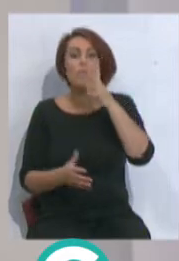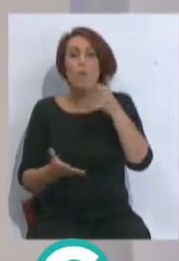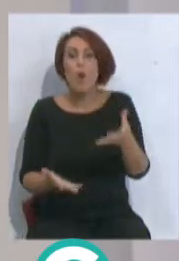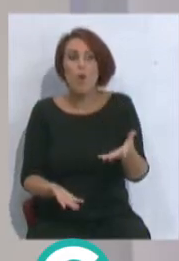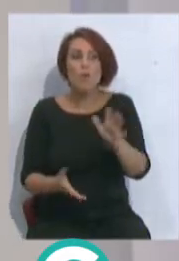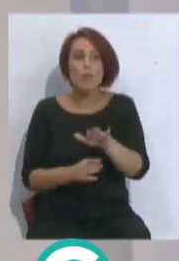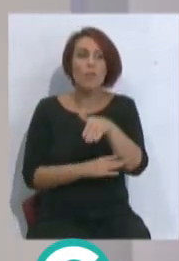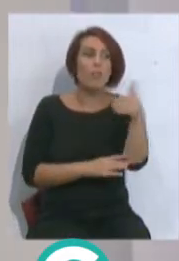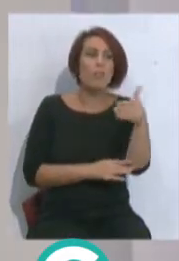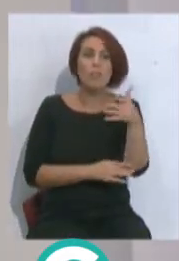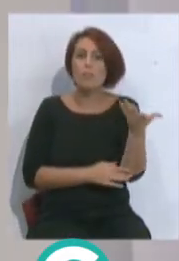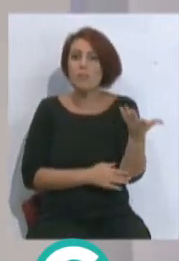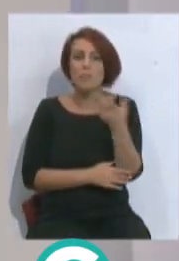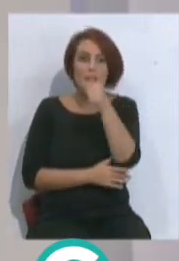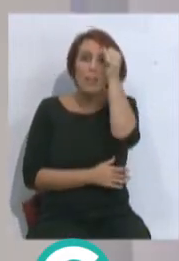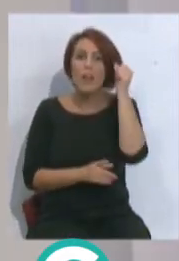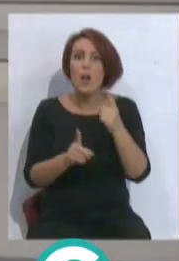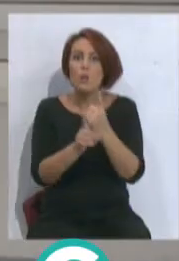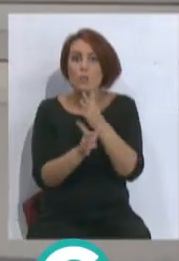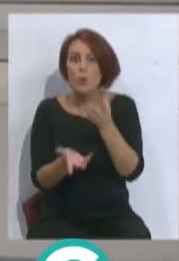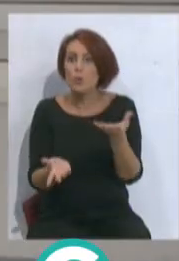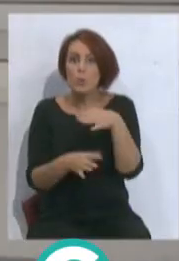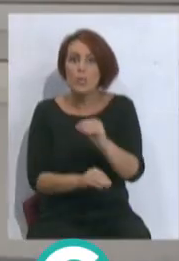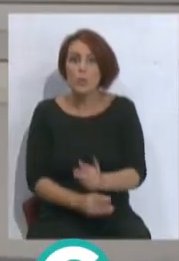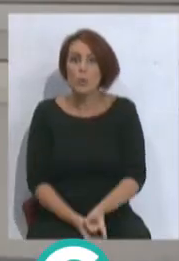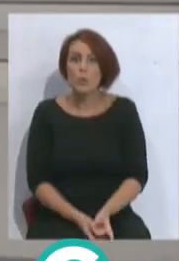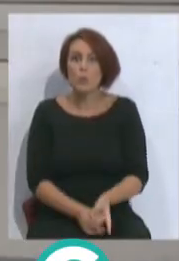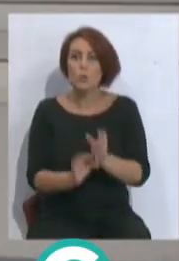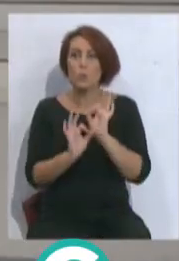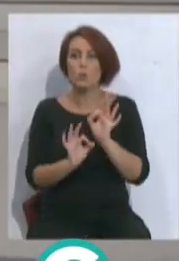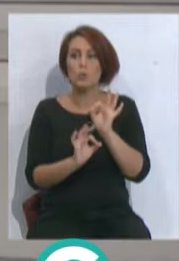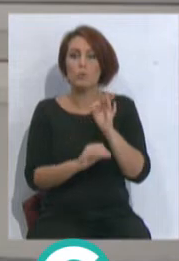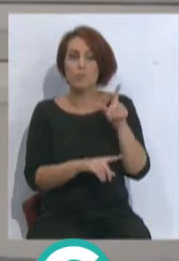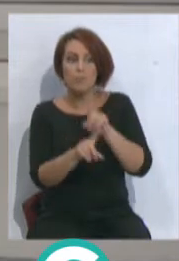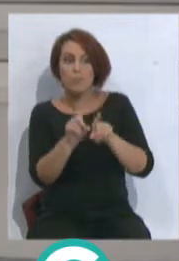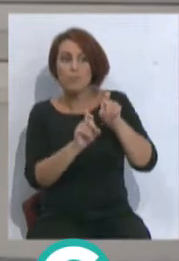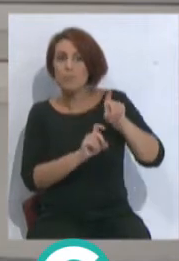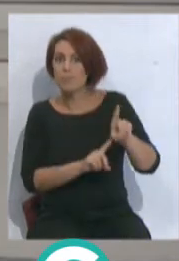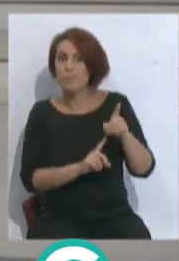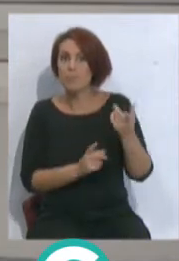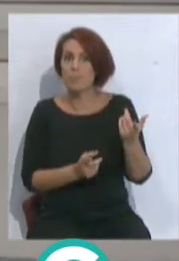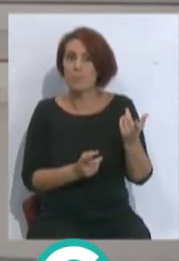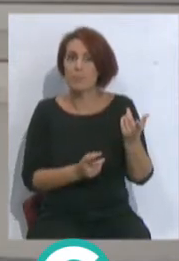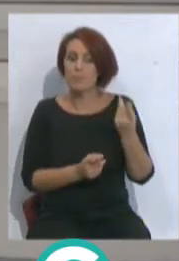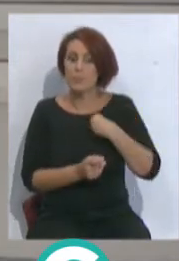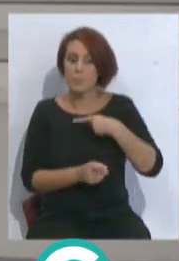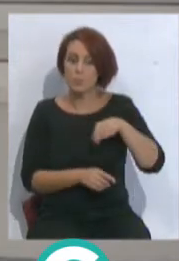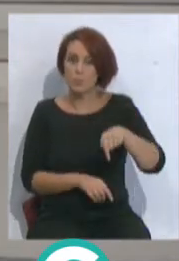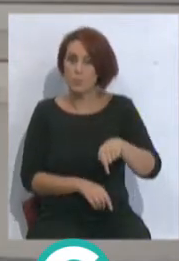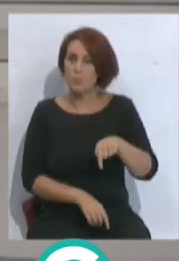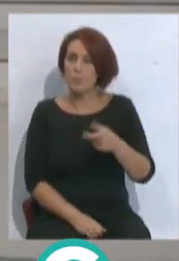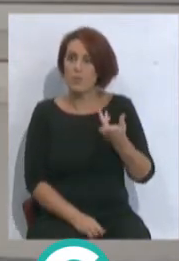está del otro lado. No lo entiendo. Sí, es que justamente era la pregunta que íbamos a exponer en la mesa.